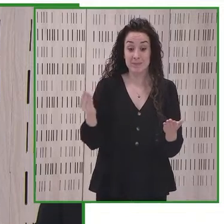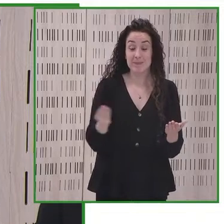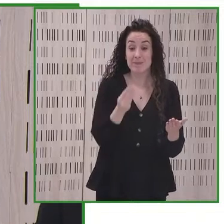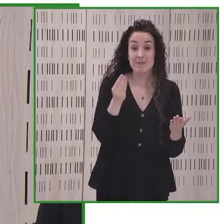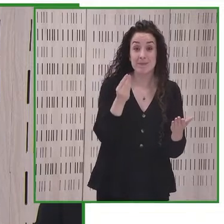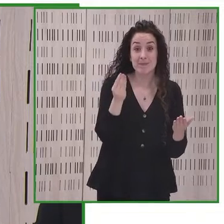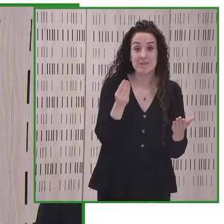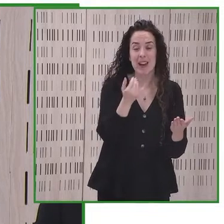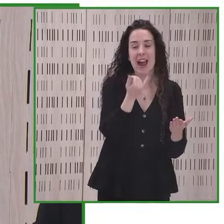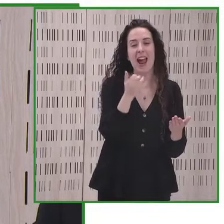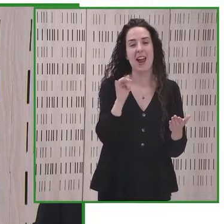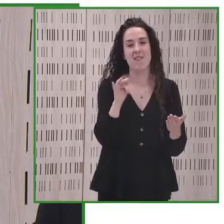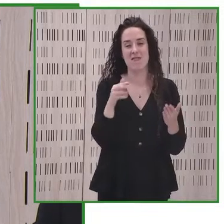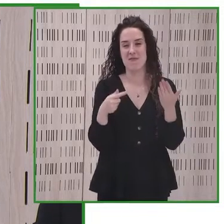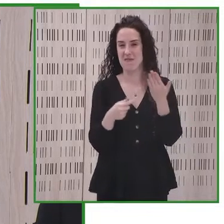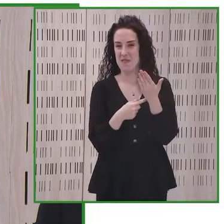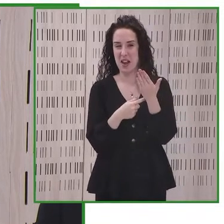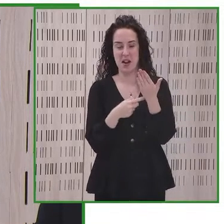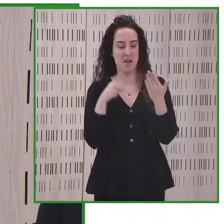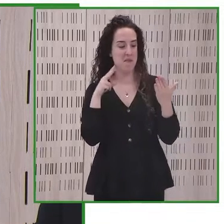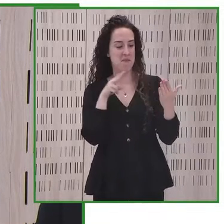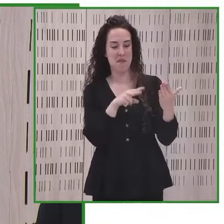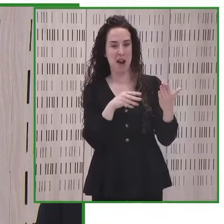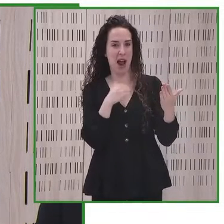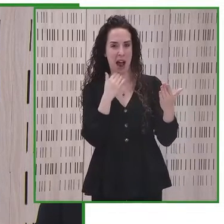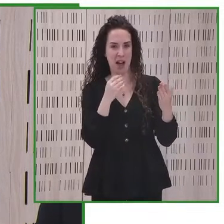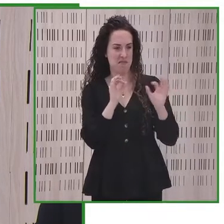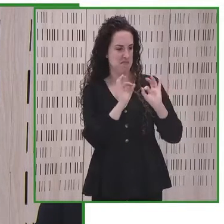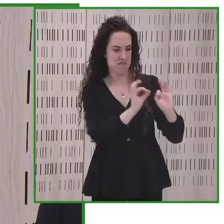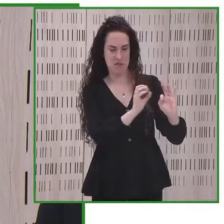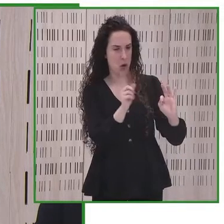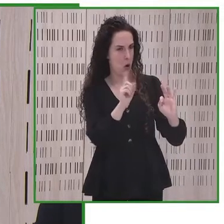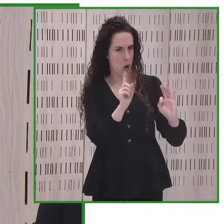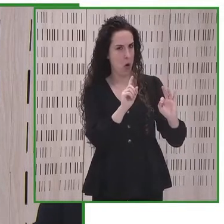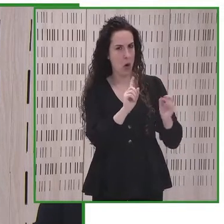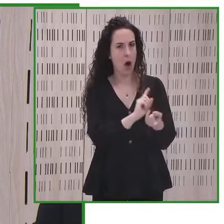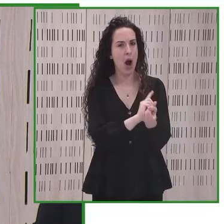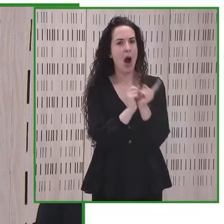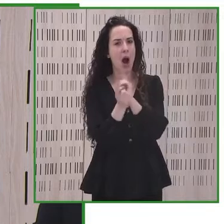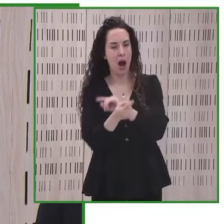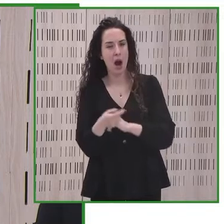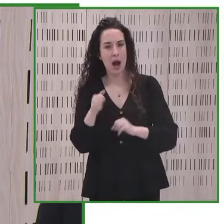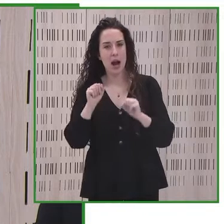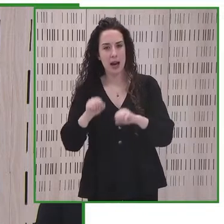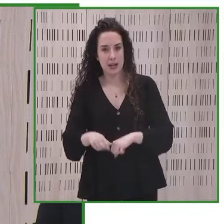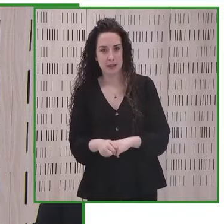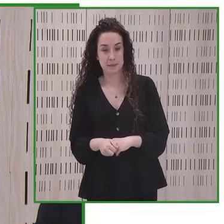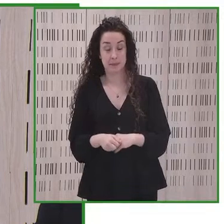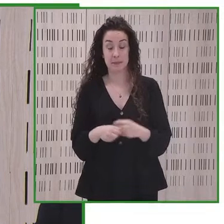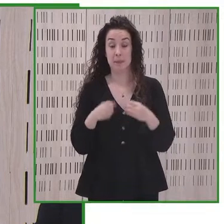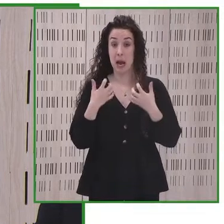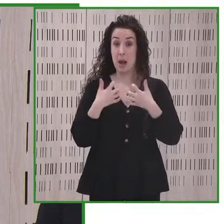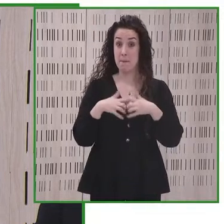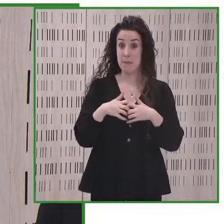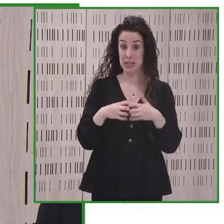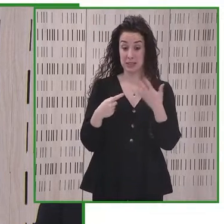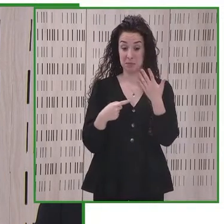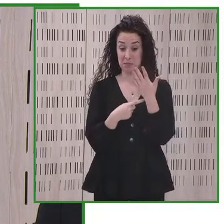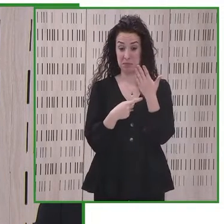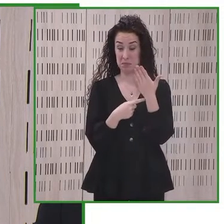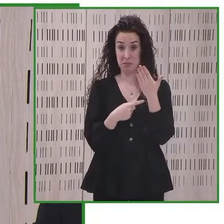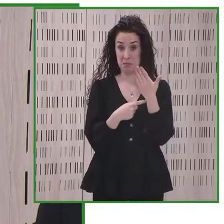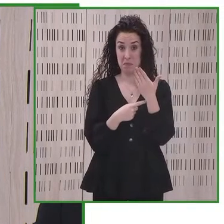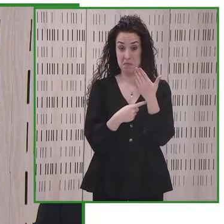de concebir la tecnología como algo inalterable e inamovible. Las máquinas, los dispositivos, no se